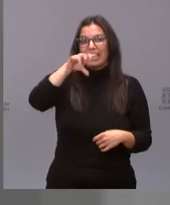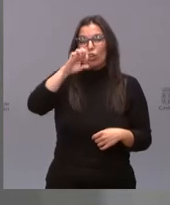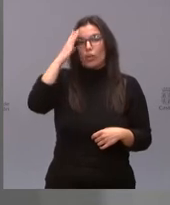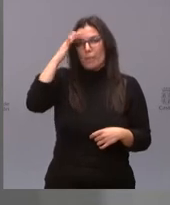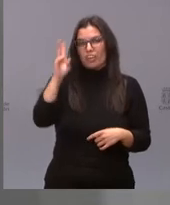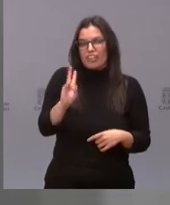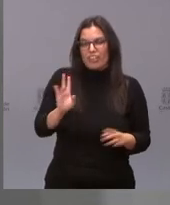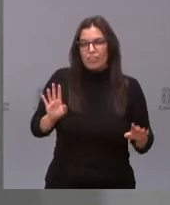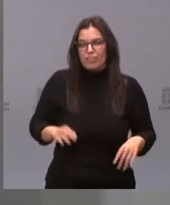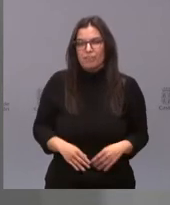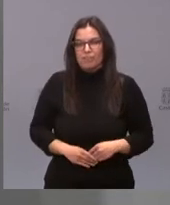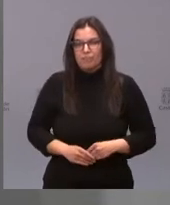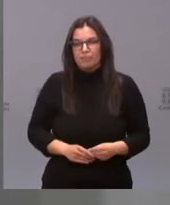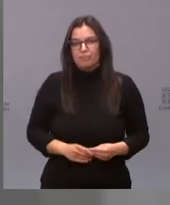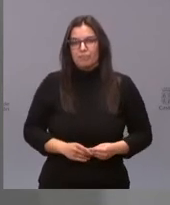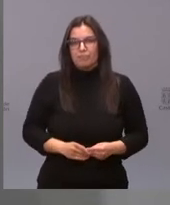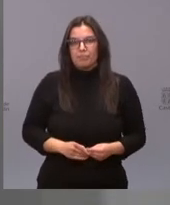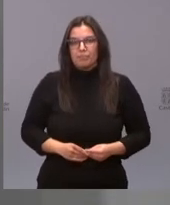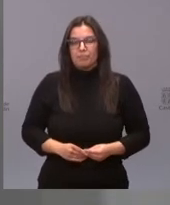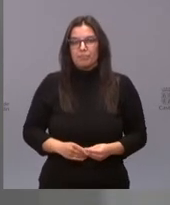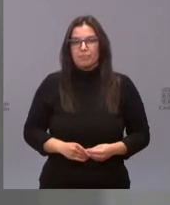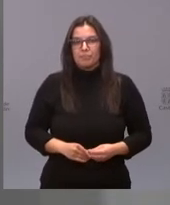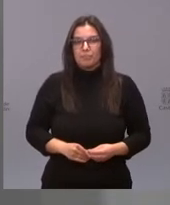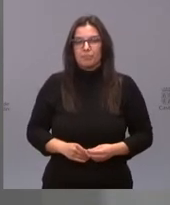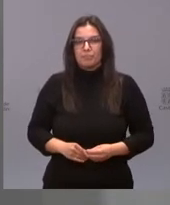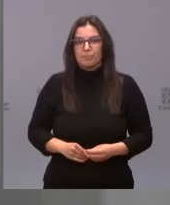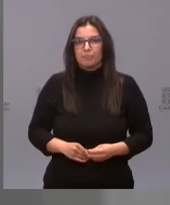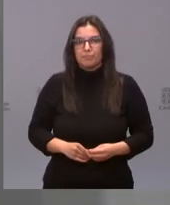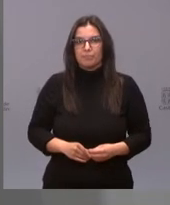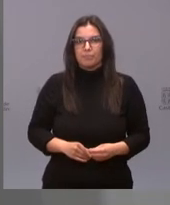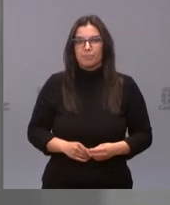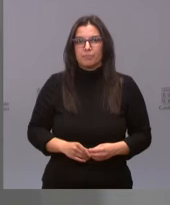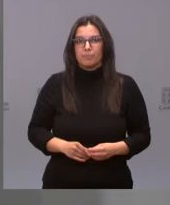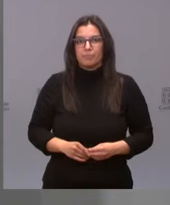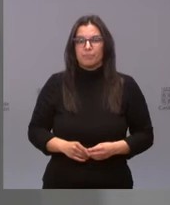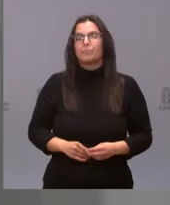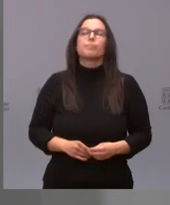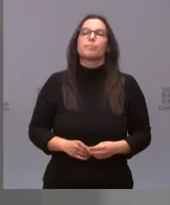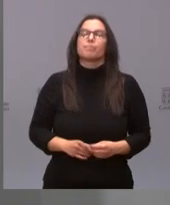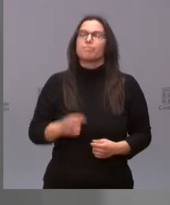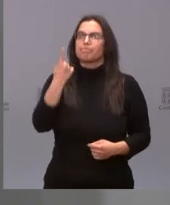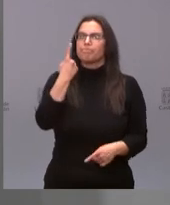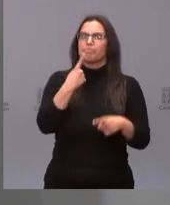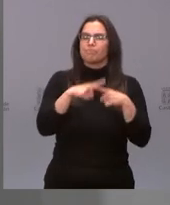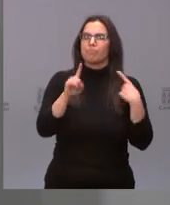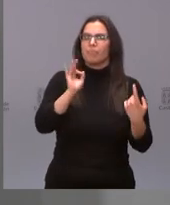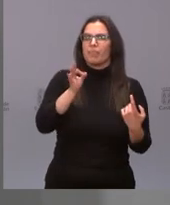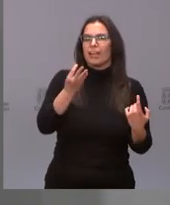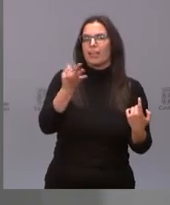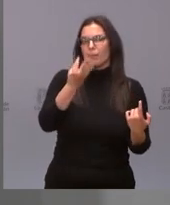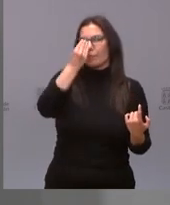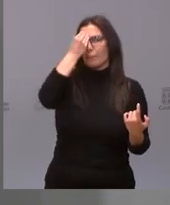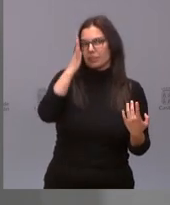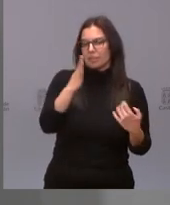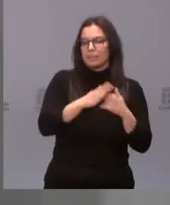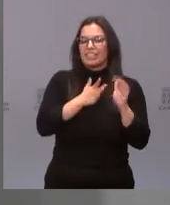Bueno, en relación, todavía hay un elemento que sí que es verdad que tenemos que tener en cuenta. Estamos hablando